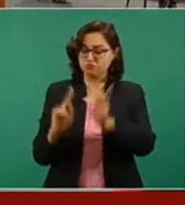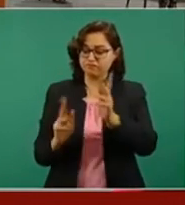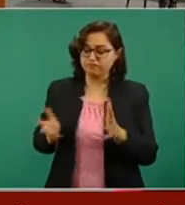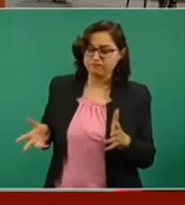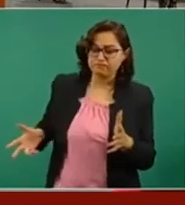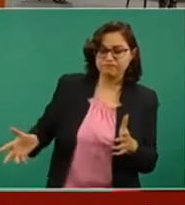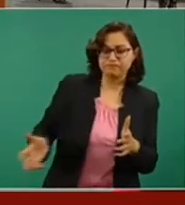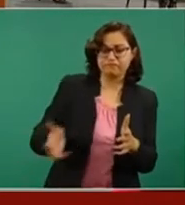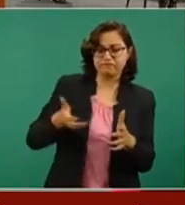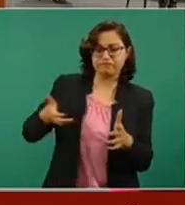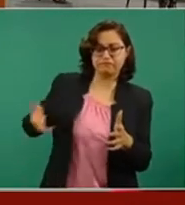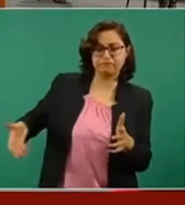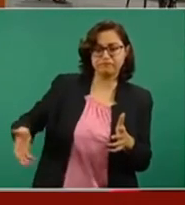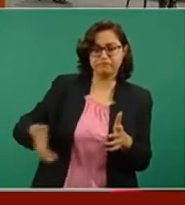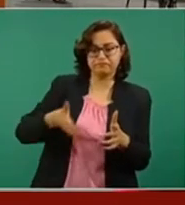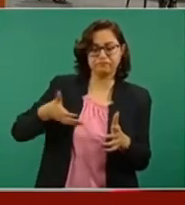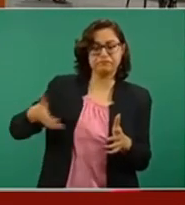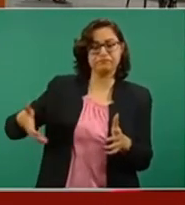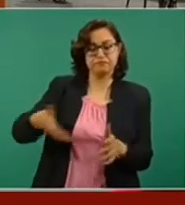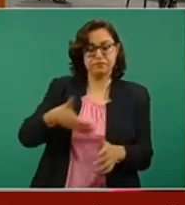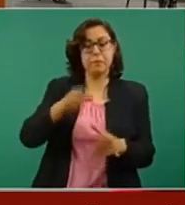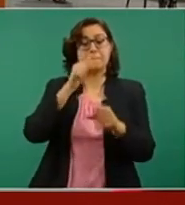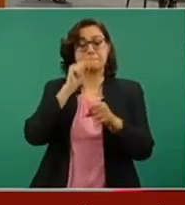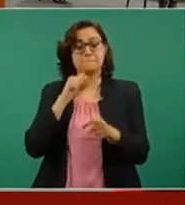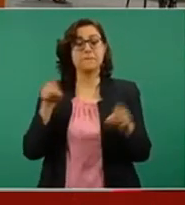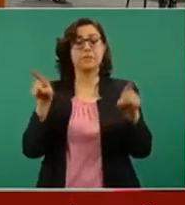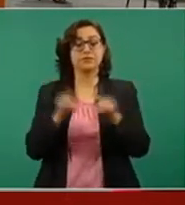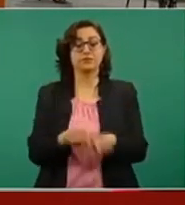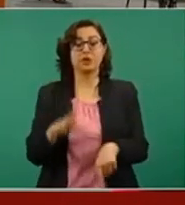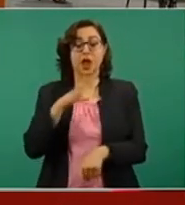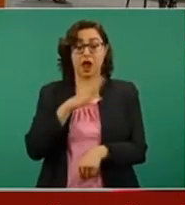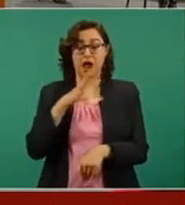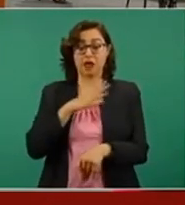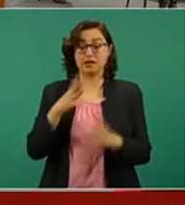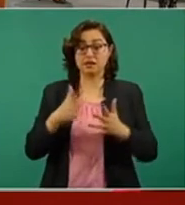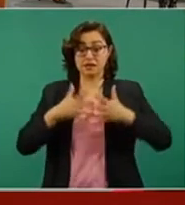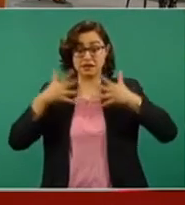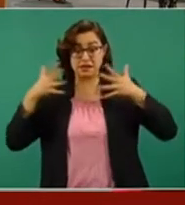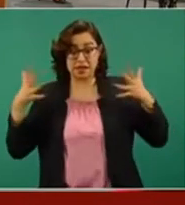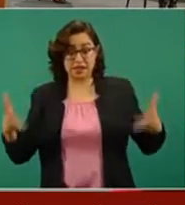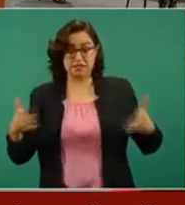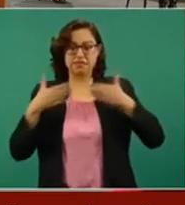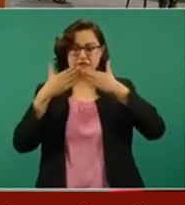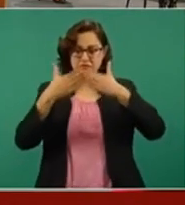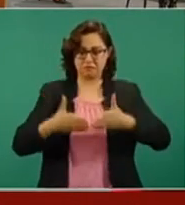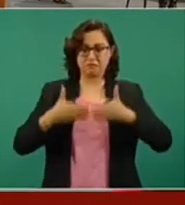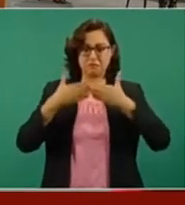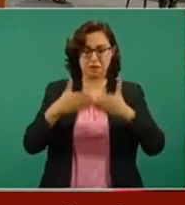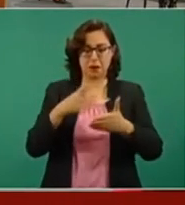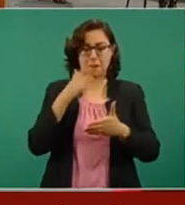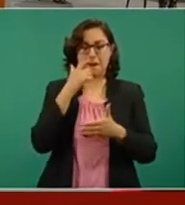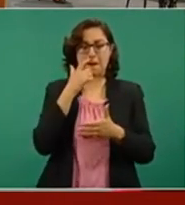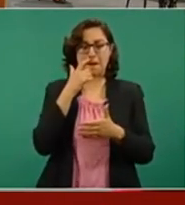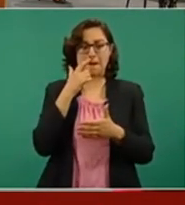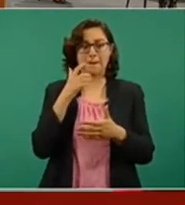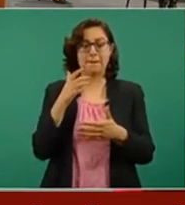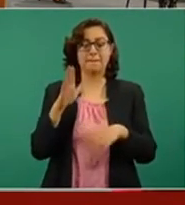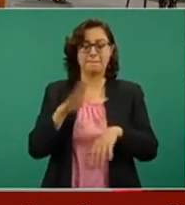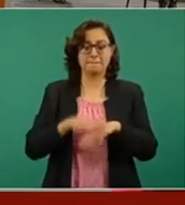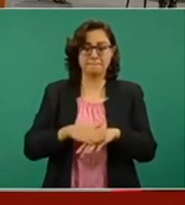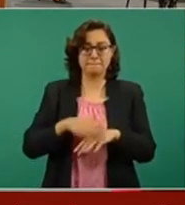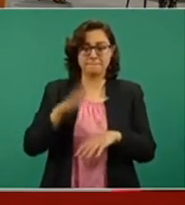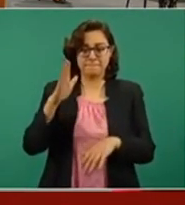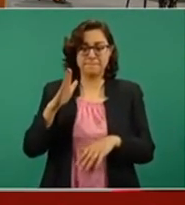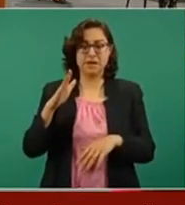someras. Asimismo, con un buque de mayor desplazamiento, que en